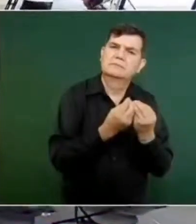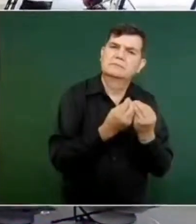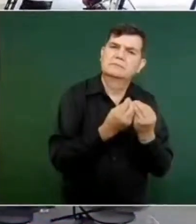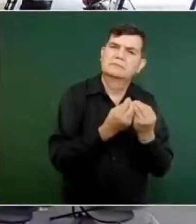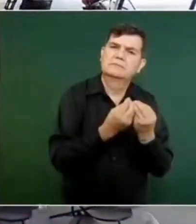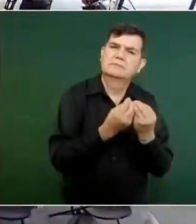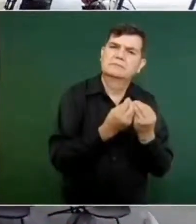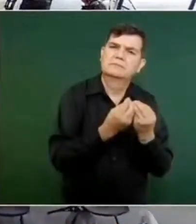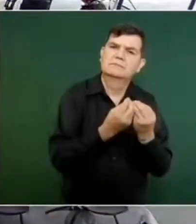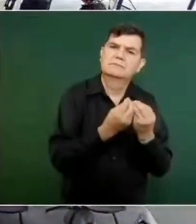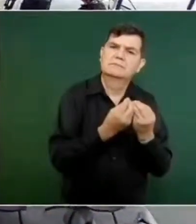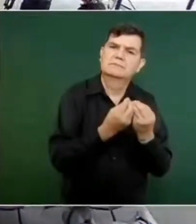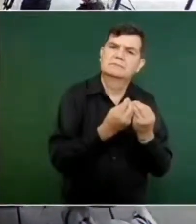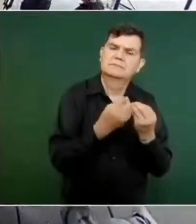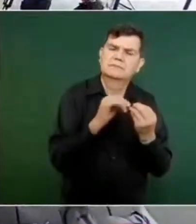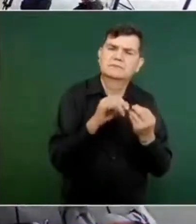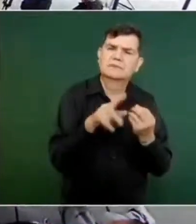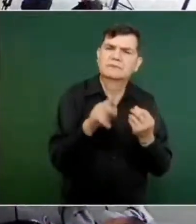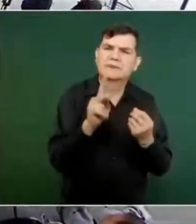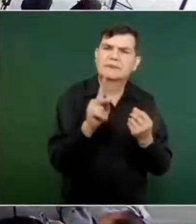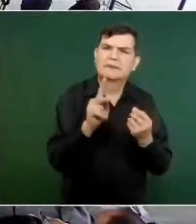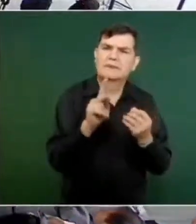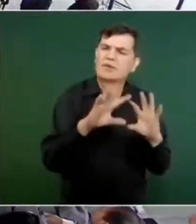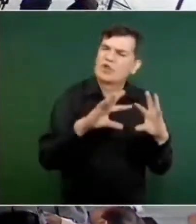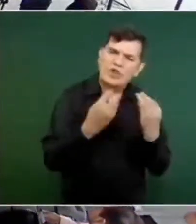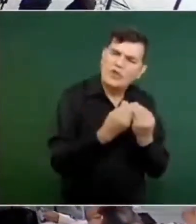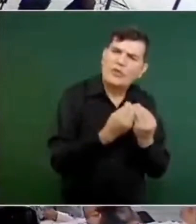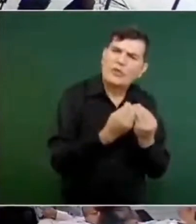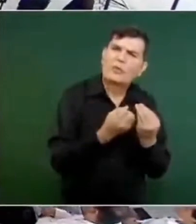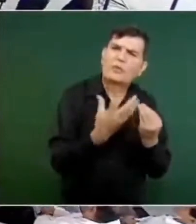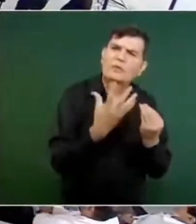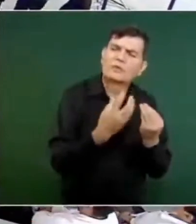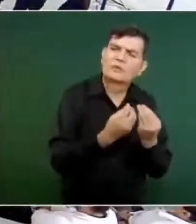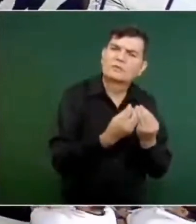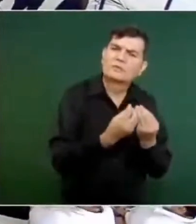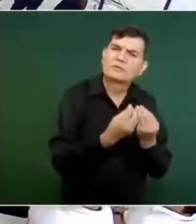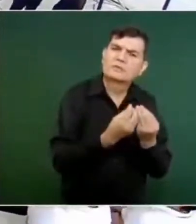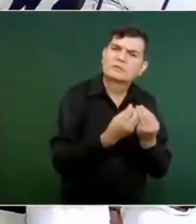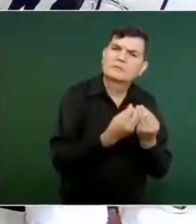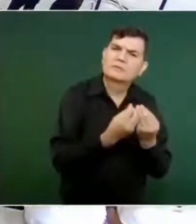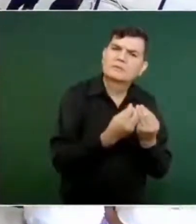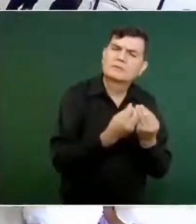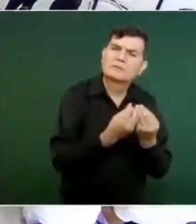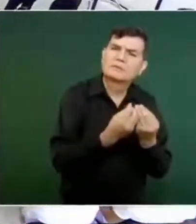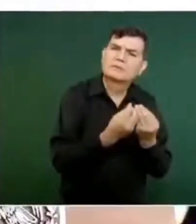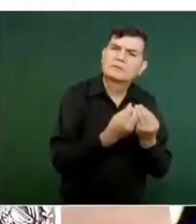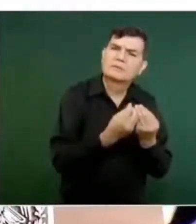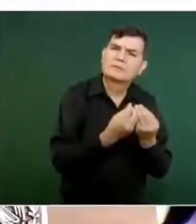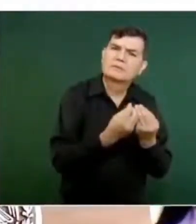Sí, pero… total… Sí…